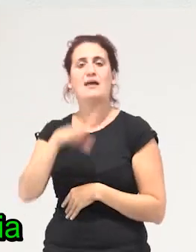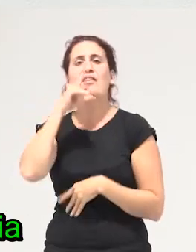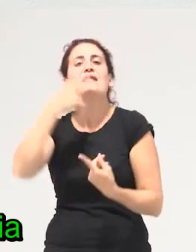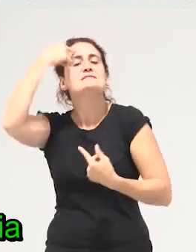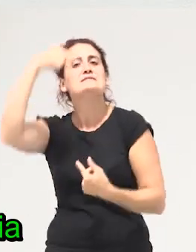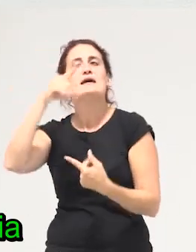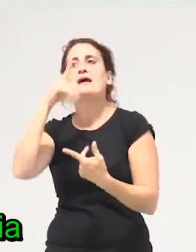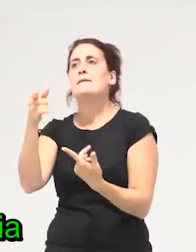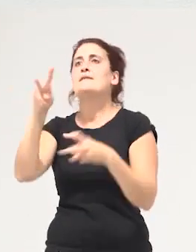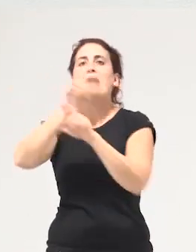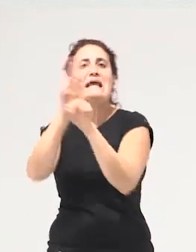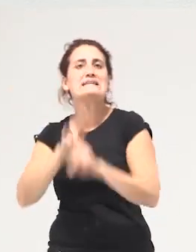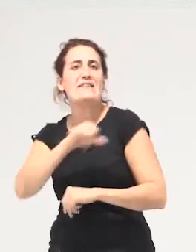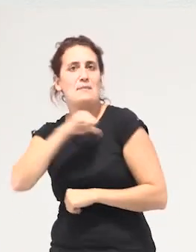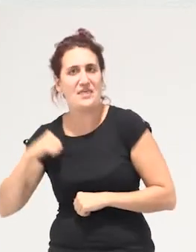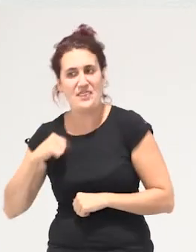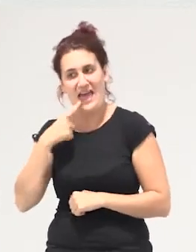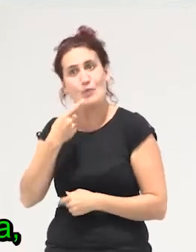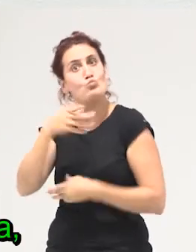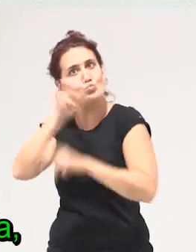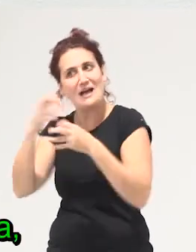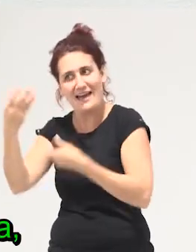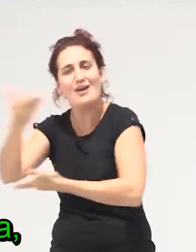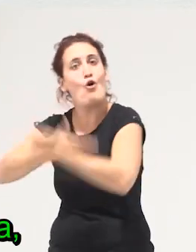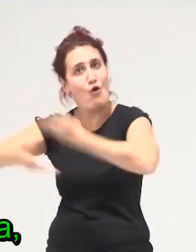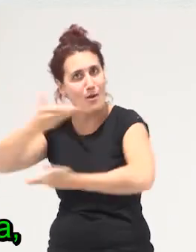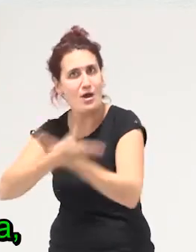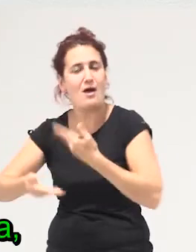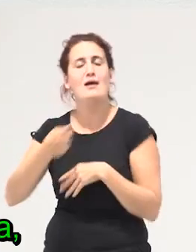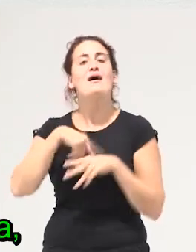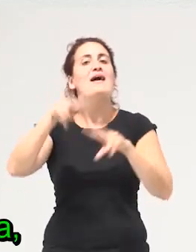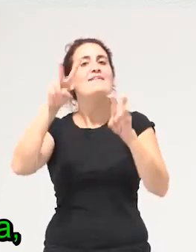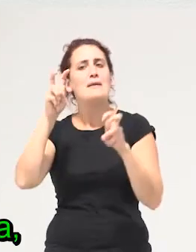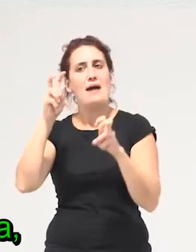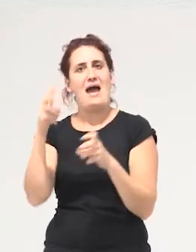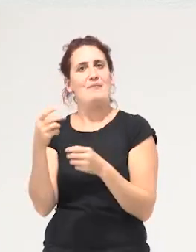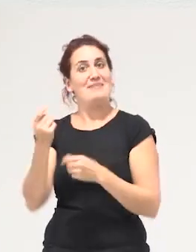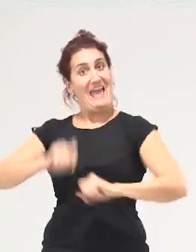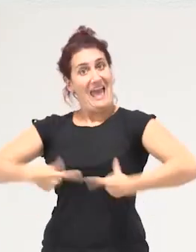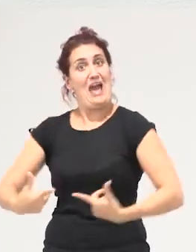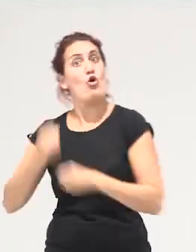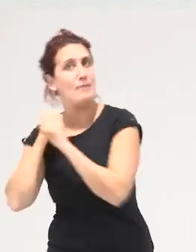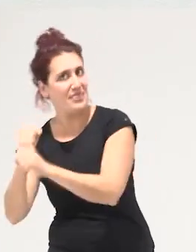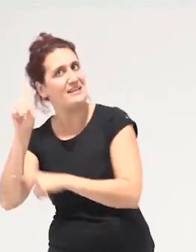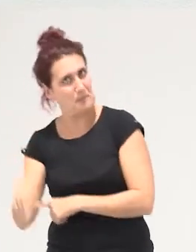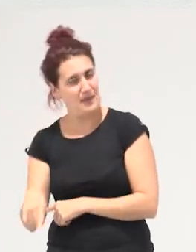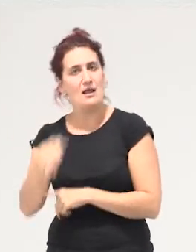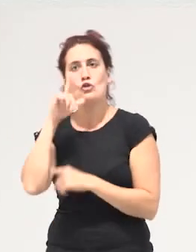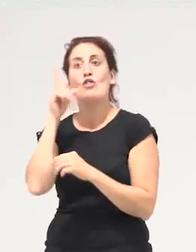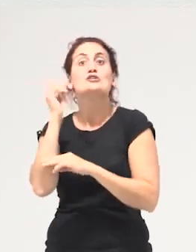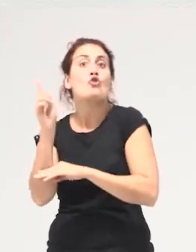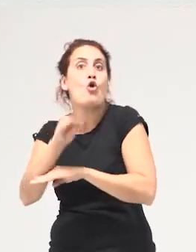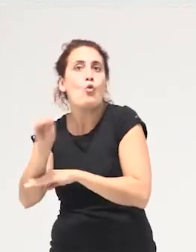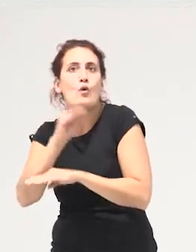noción de interdependencia y buscan la reciprocidad los que se dan desde una noción de ecodependencia nos solo podemos cuidar